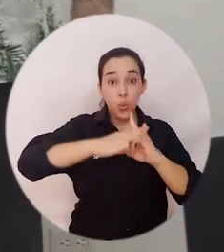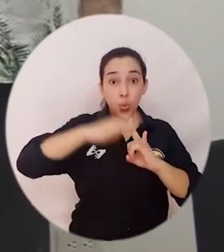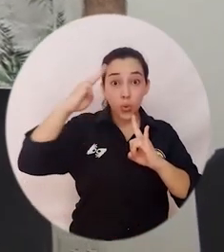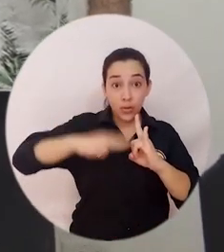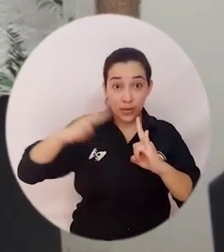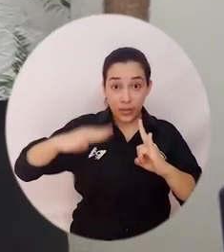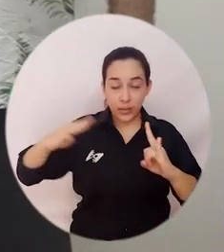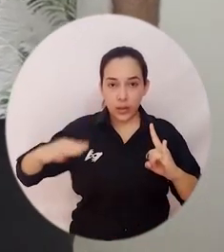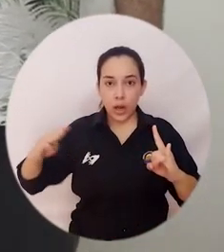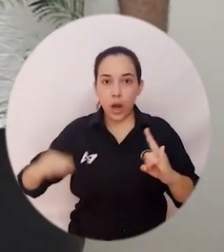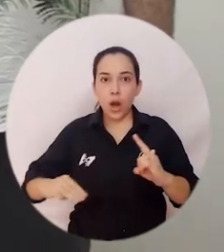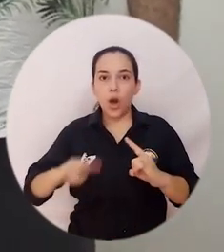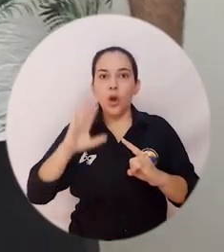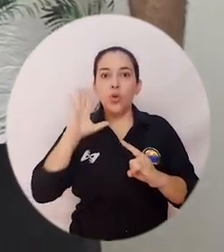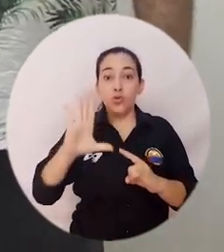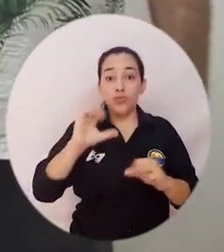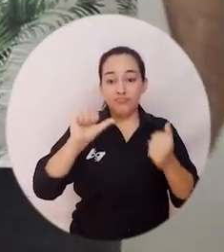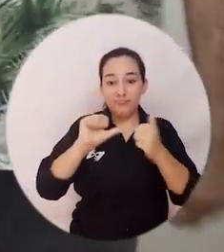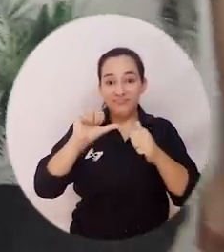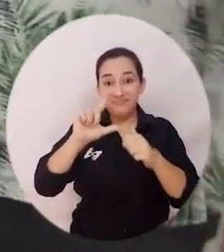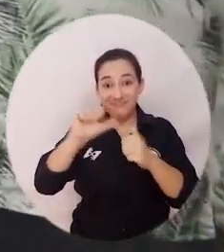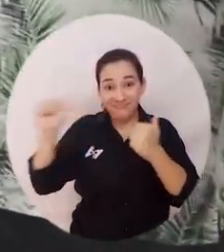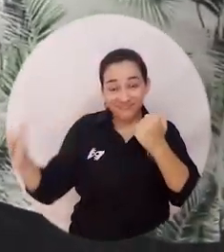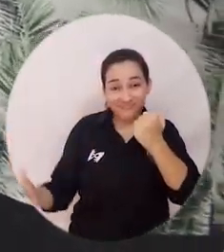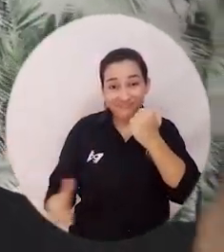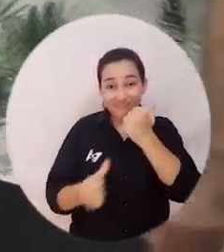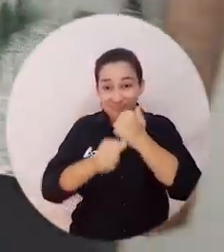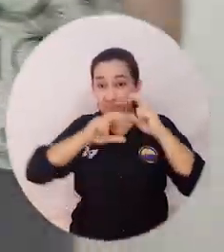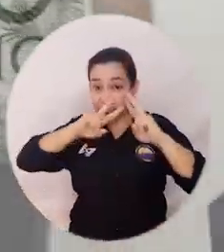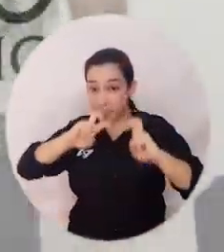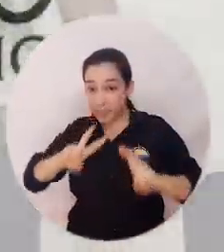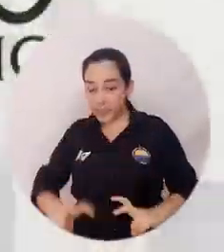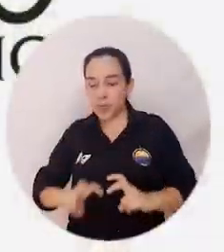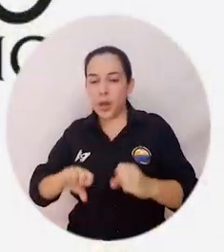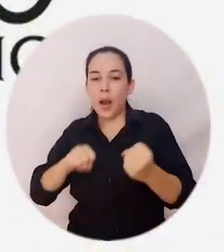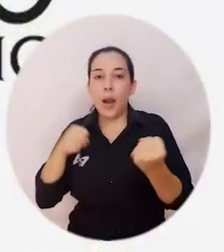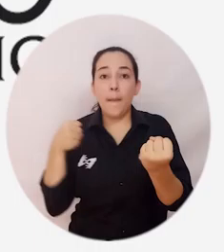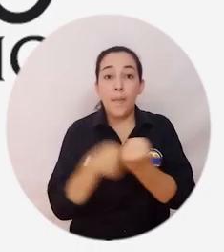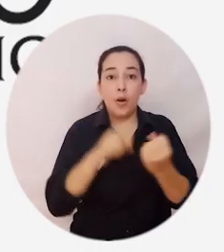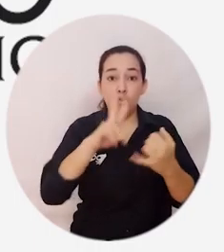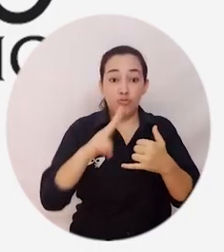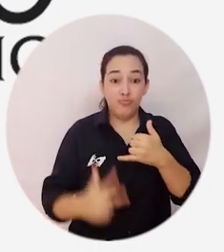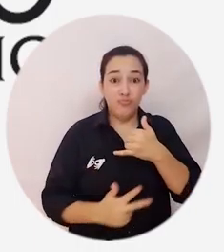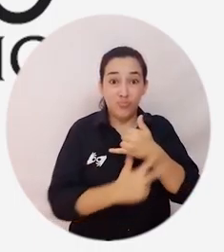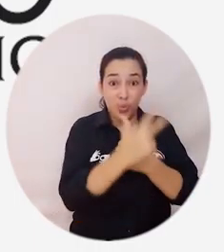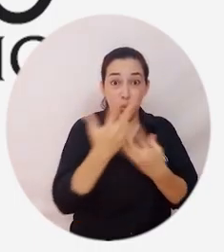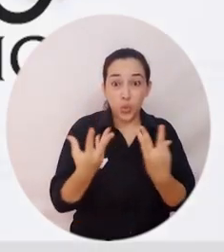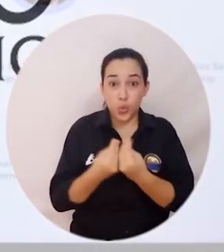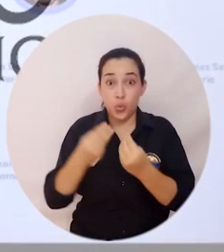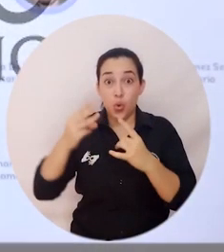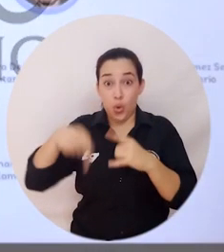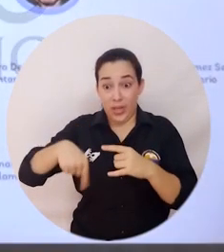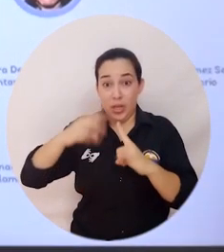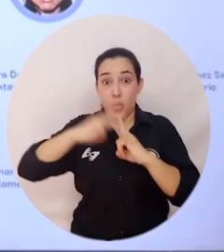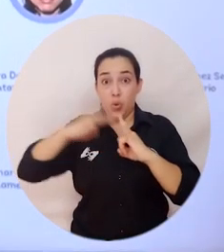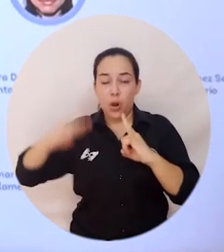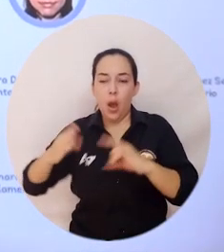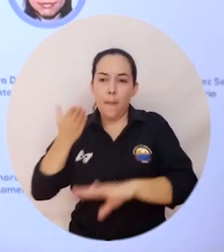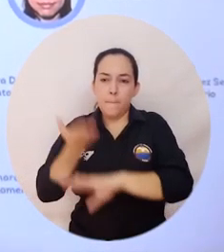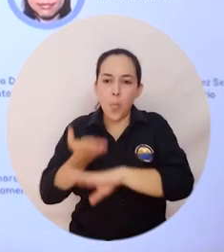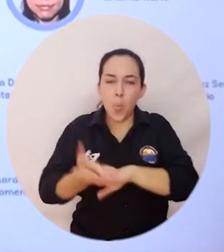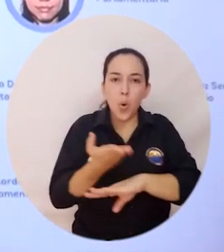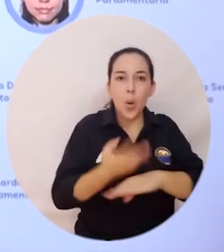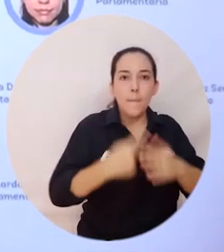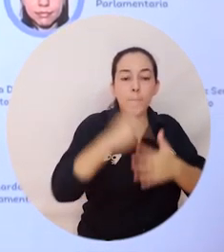La Universidad del Magdalena, a través de la Vicerrectoría de Investigación, se comprometió a apoyar al Parlamento Andino Universitario en la construcción de